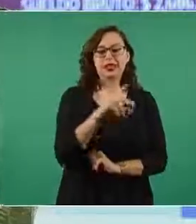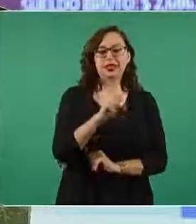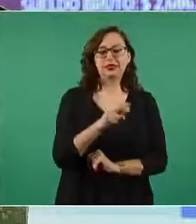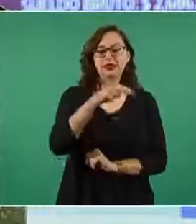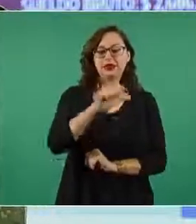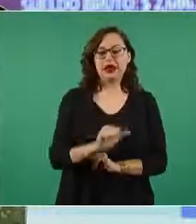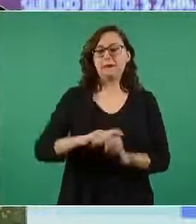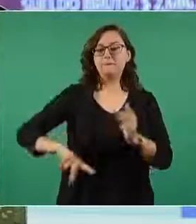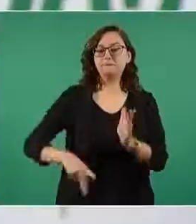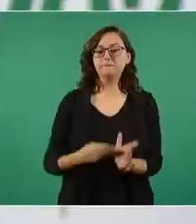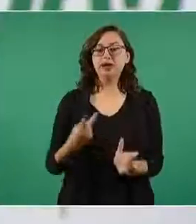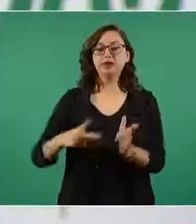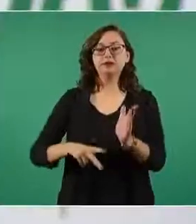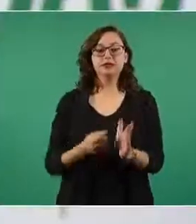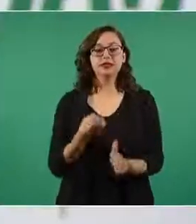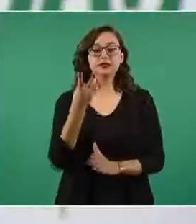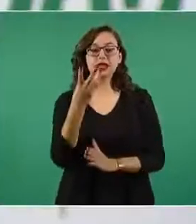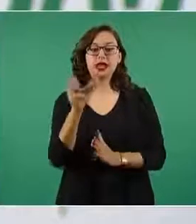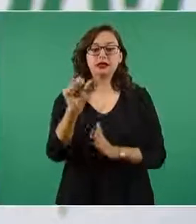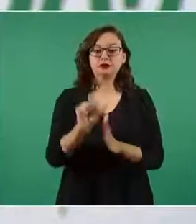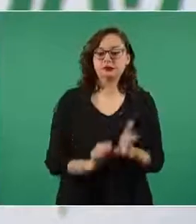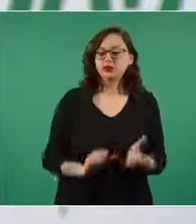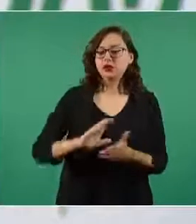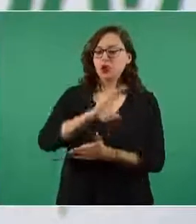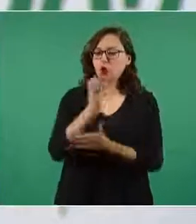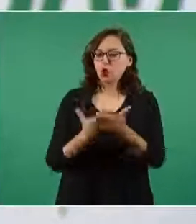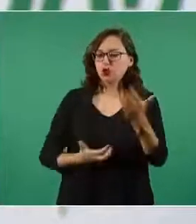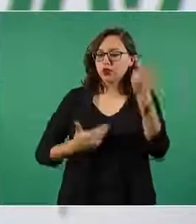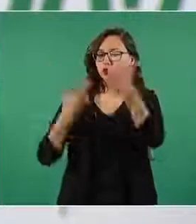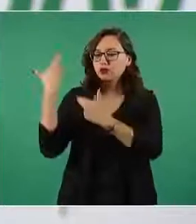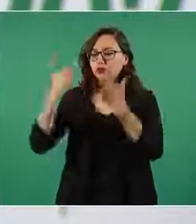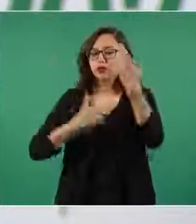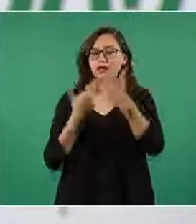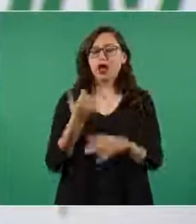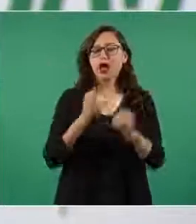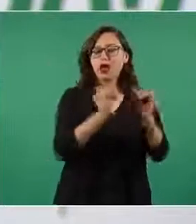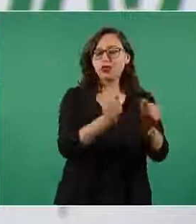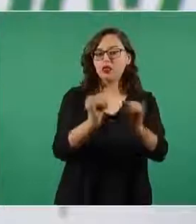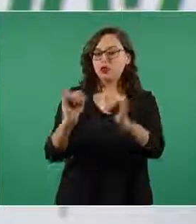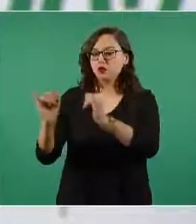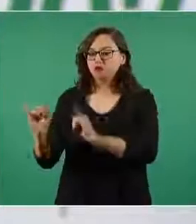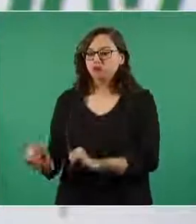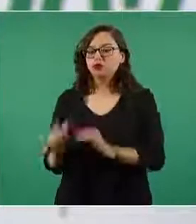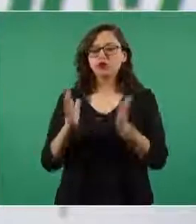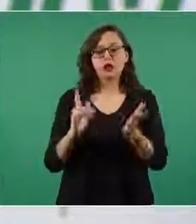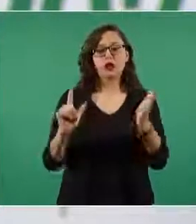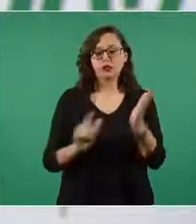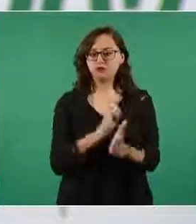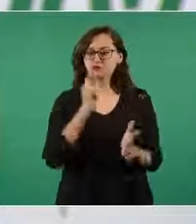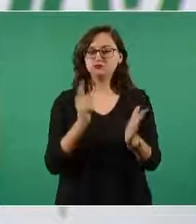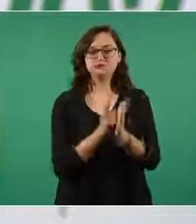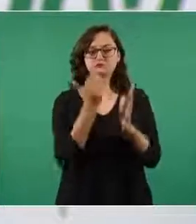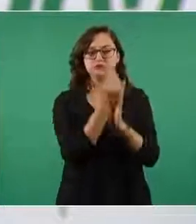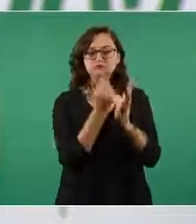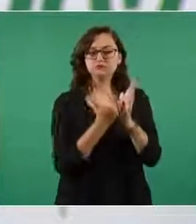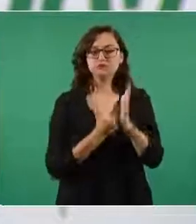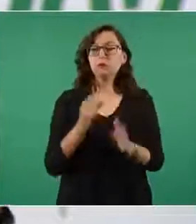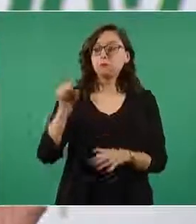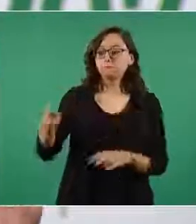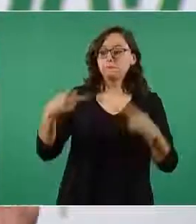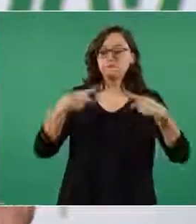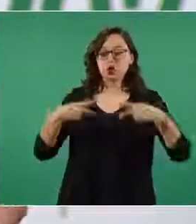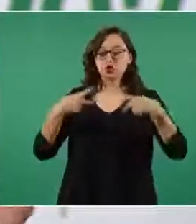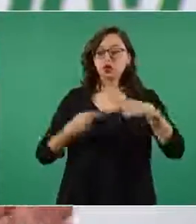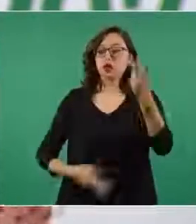trimestral de cada trabajador de la obra mediante un contrato individual por obra determinada como lo marca la ley es decir el trabajador viene y